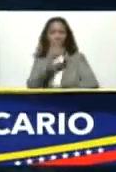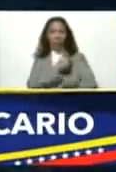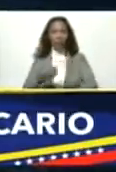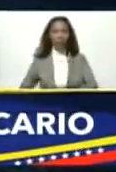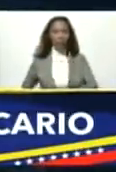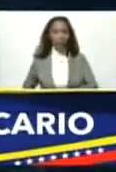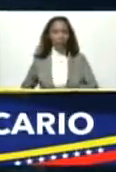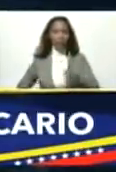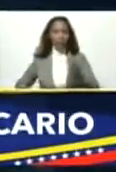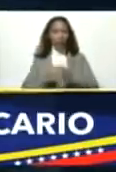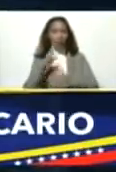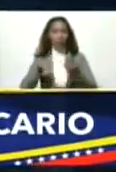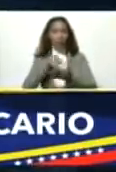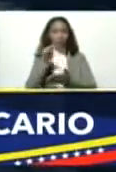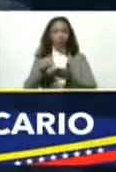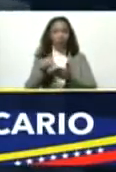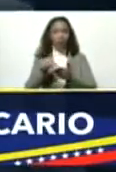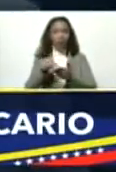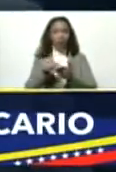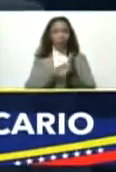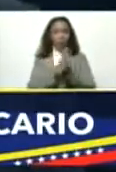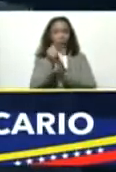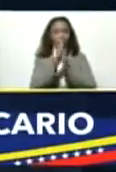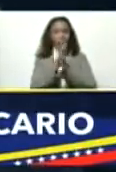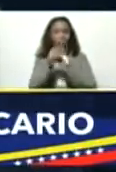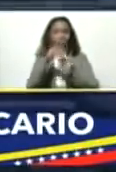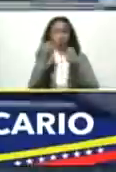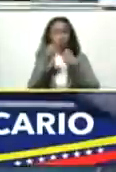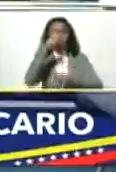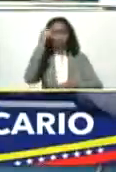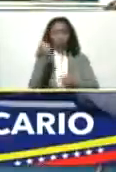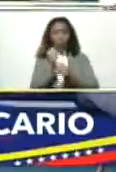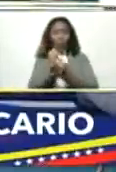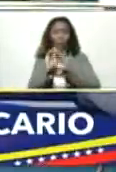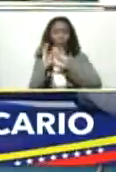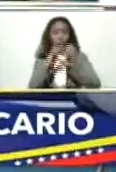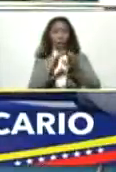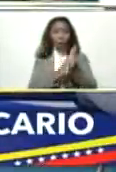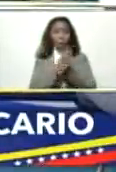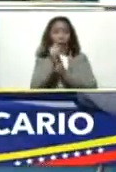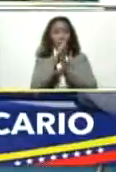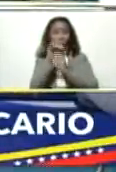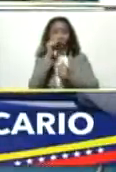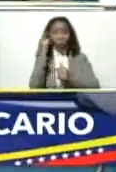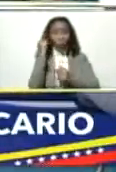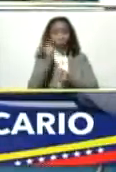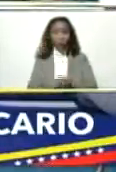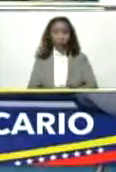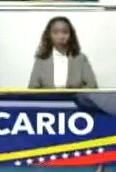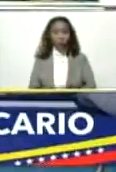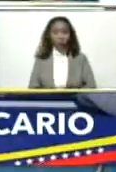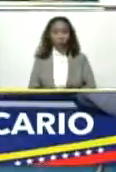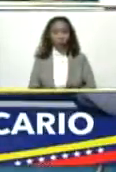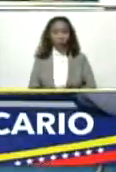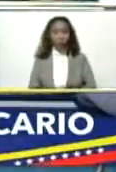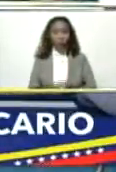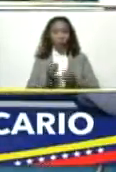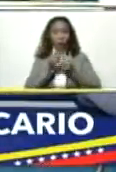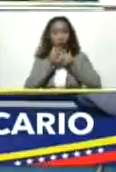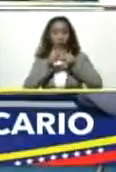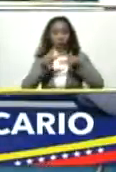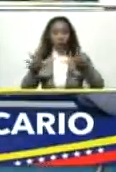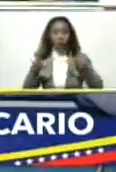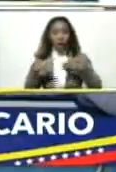nacional de emprendimiento mucho trabajo para apoyar a los emprendedores y emprendedoras en la expansión de la